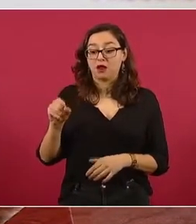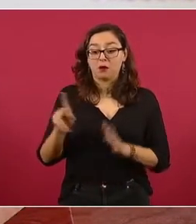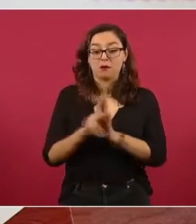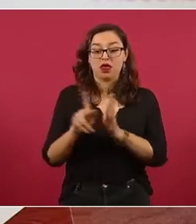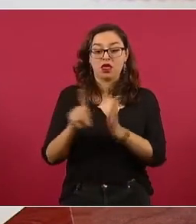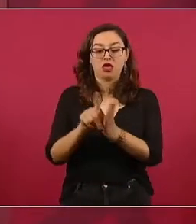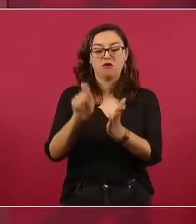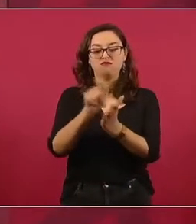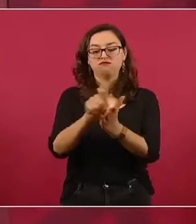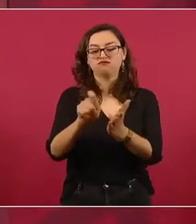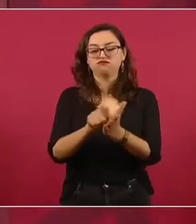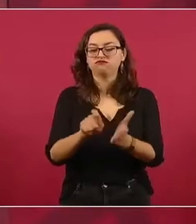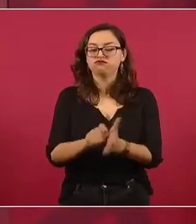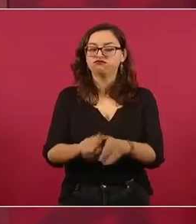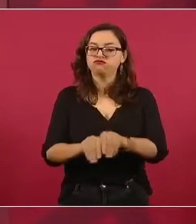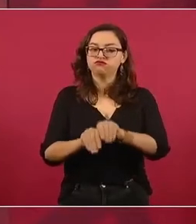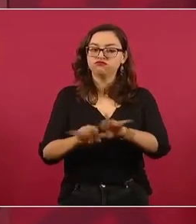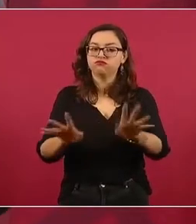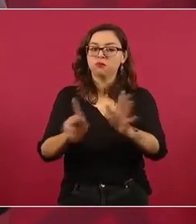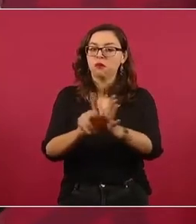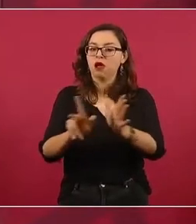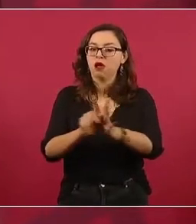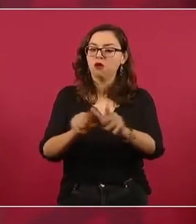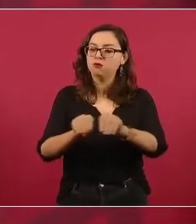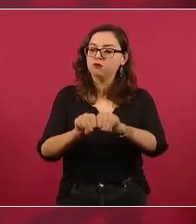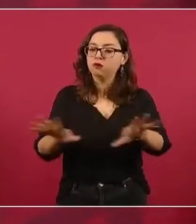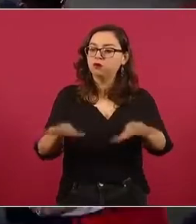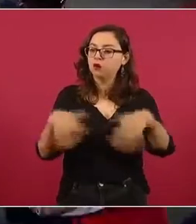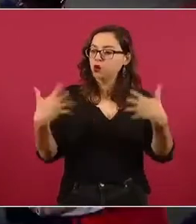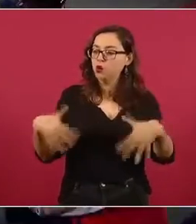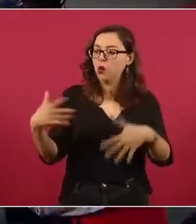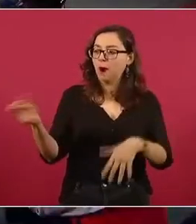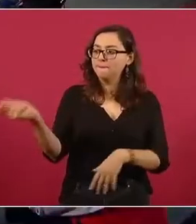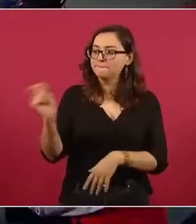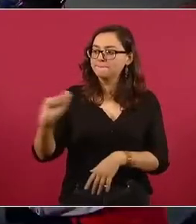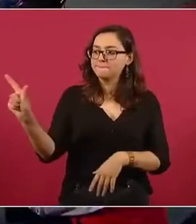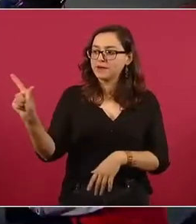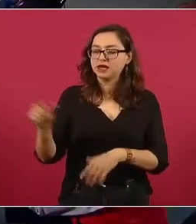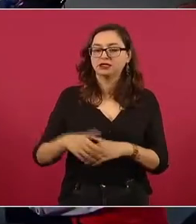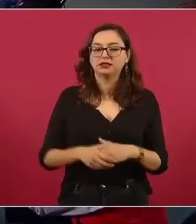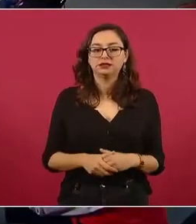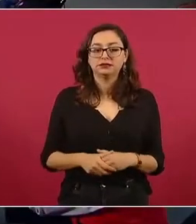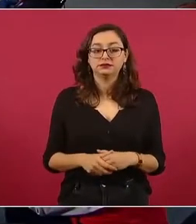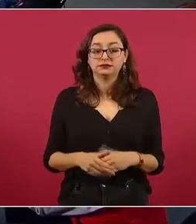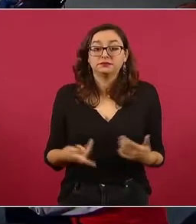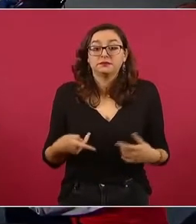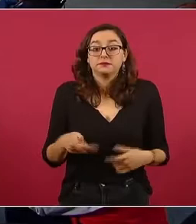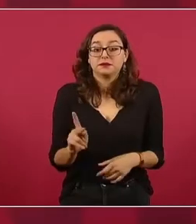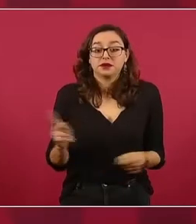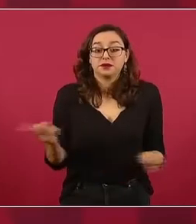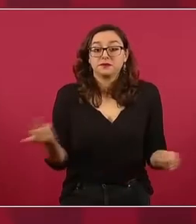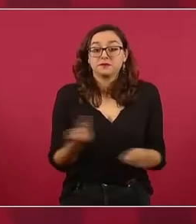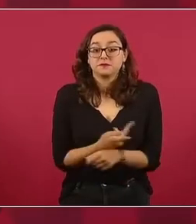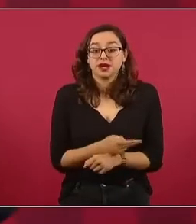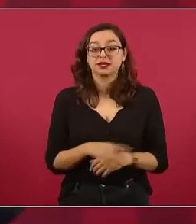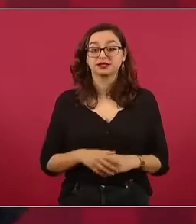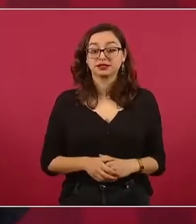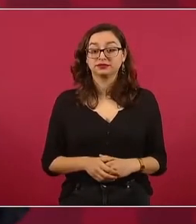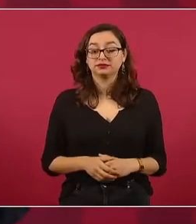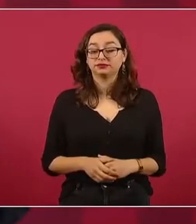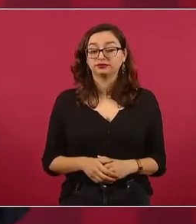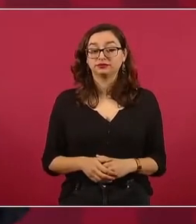Y entonces, una vez escribió un artículo y puso en su artículo, ahí debe de estar el artículo,